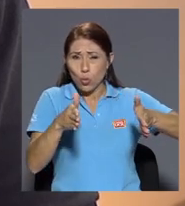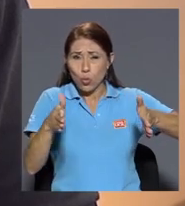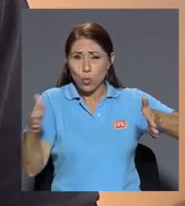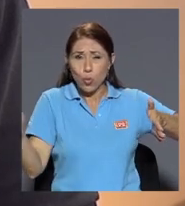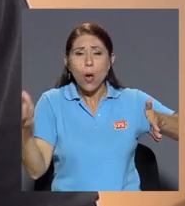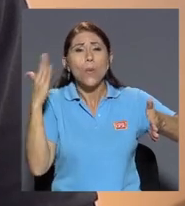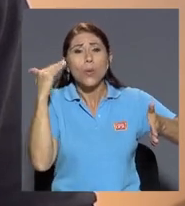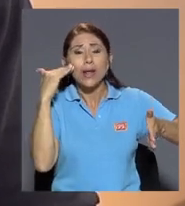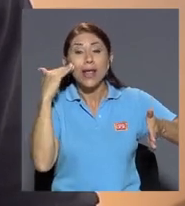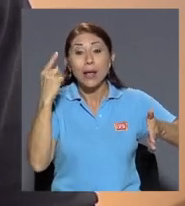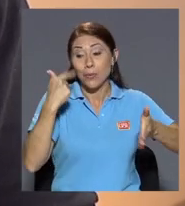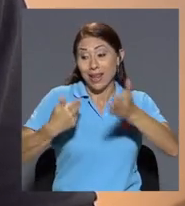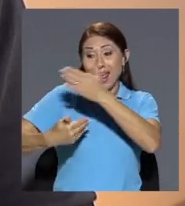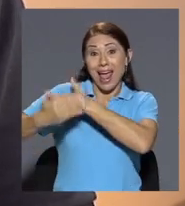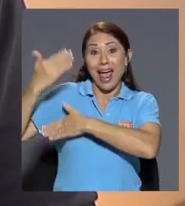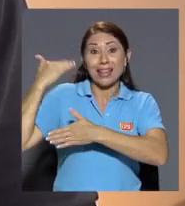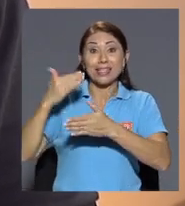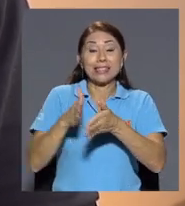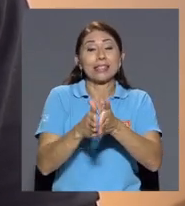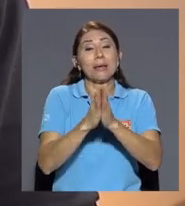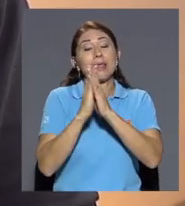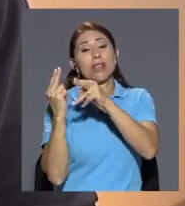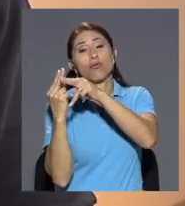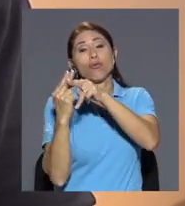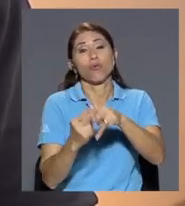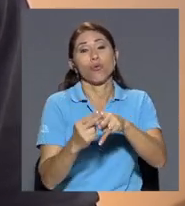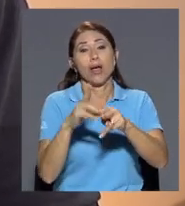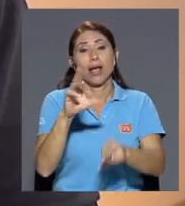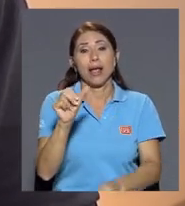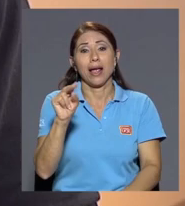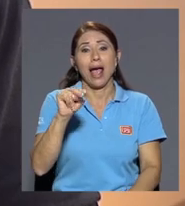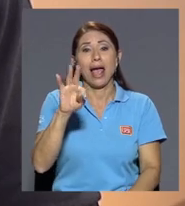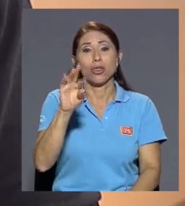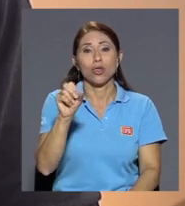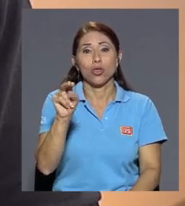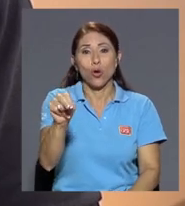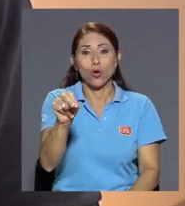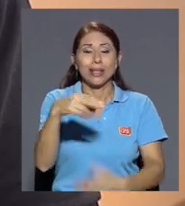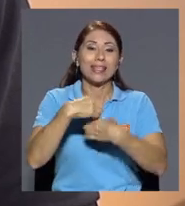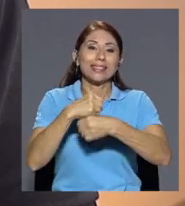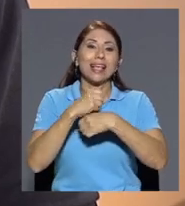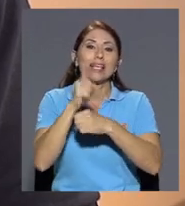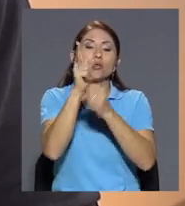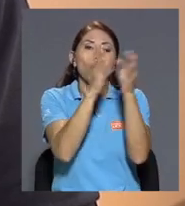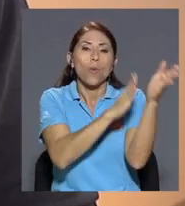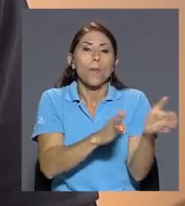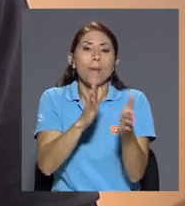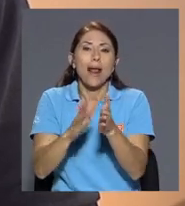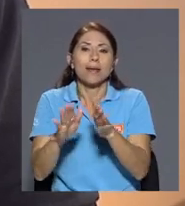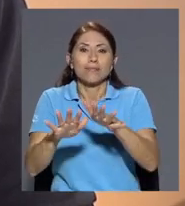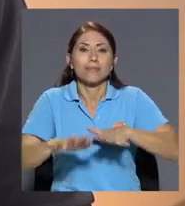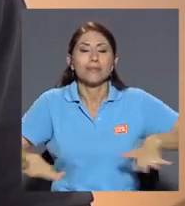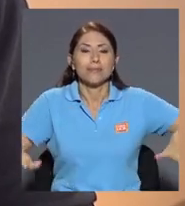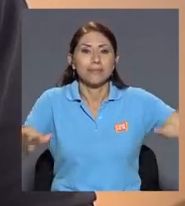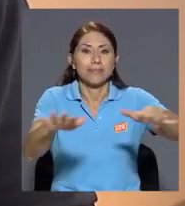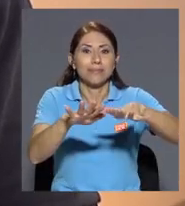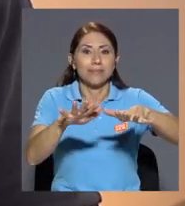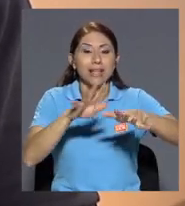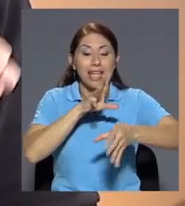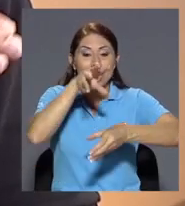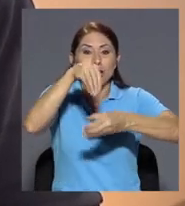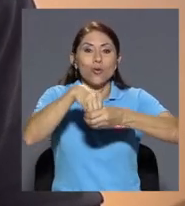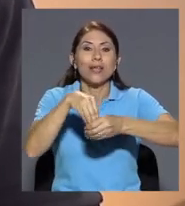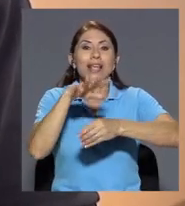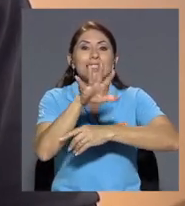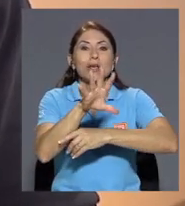generando solicitando el cantonato se hizo un plan maestro para la ciudad que incluía 56 cuadrantes con una ciudad así